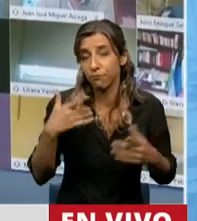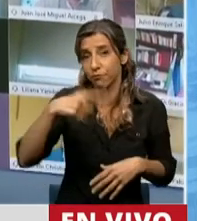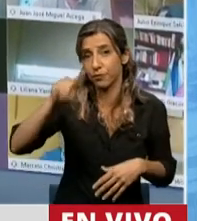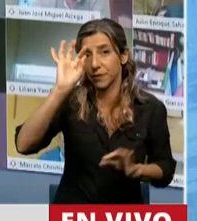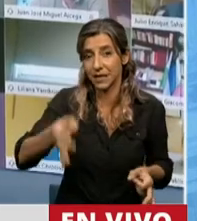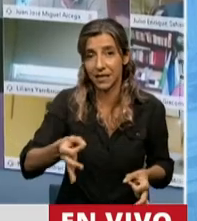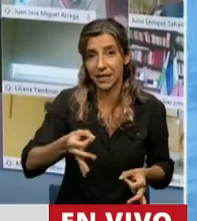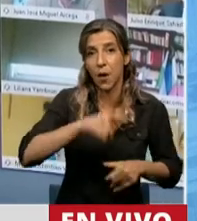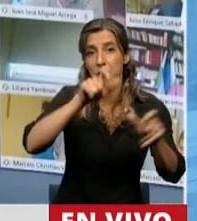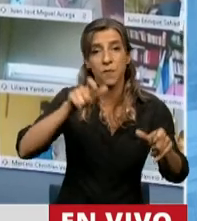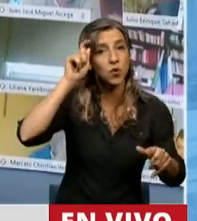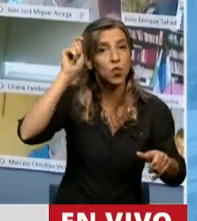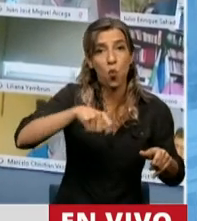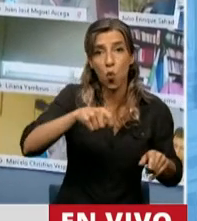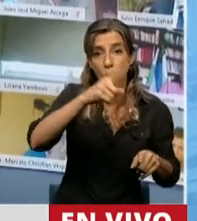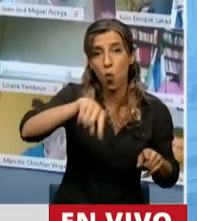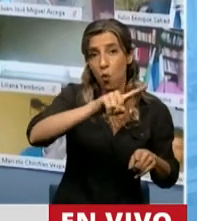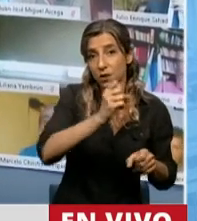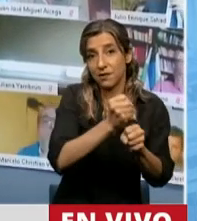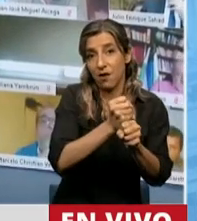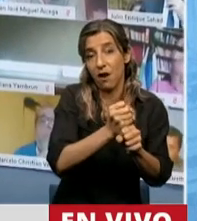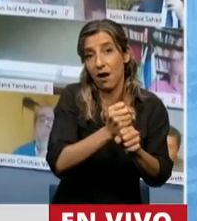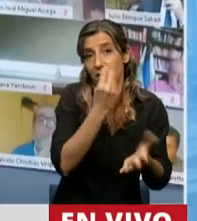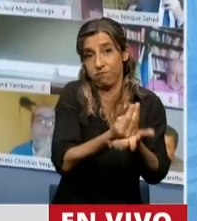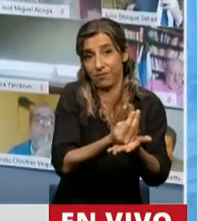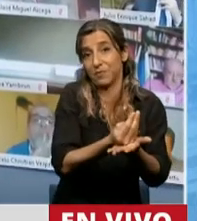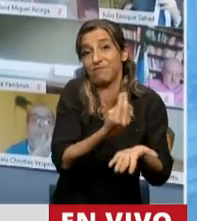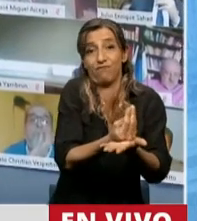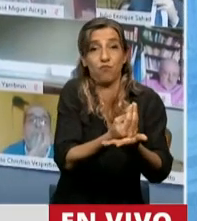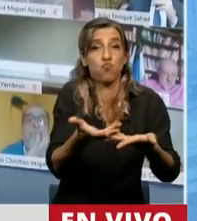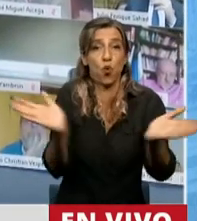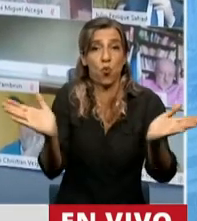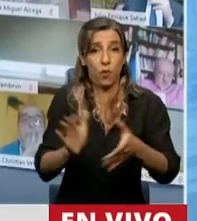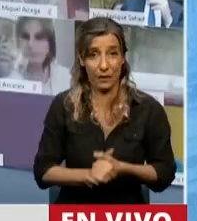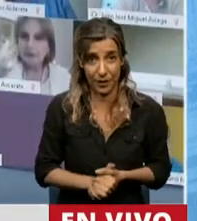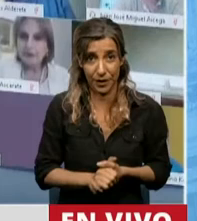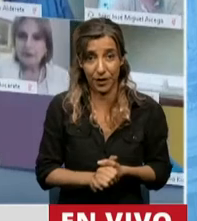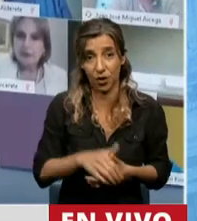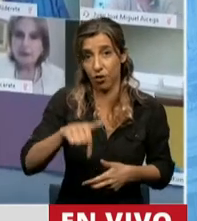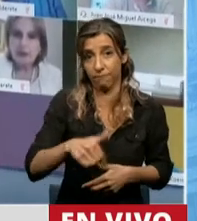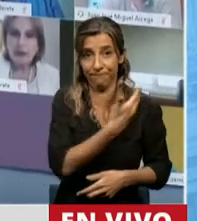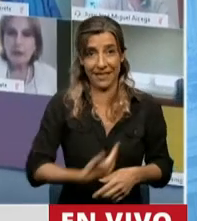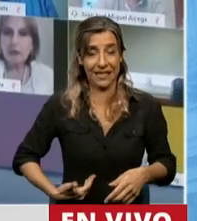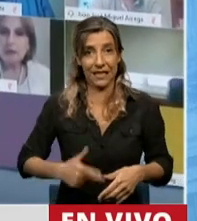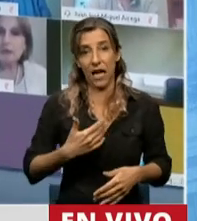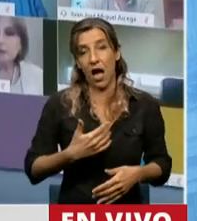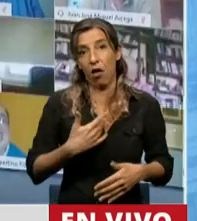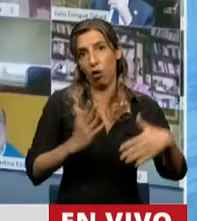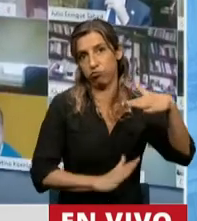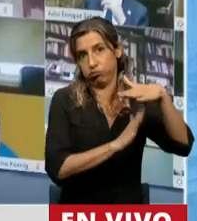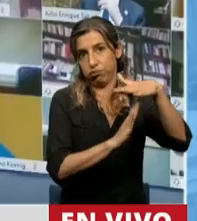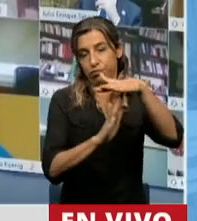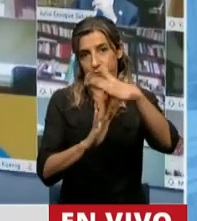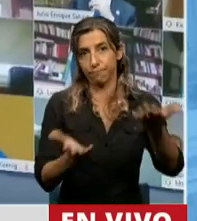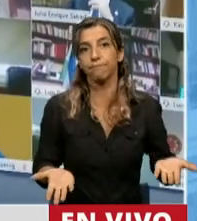o las juezas son funcionarios públicos de alto rango del Estado, en este caso uno de los